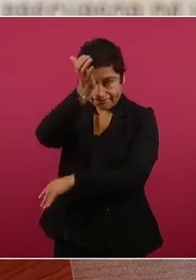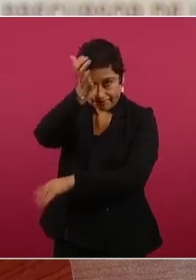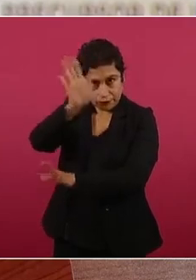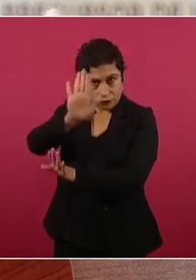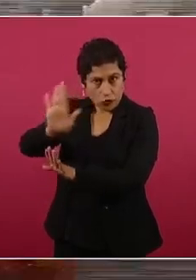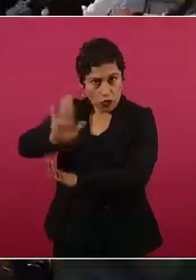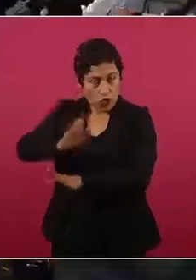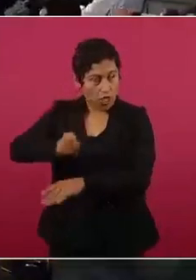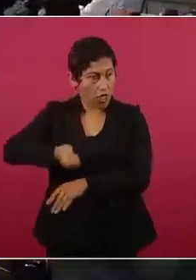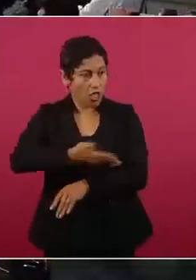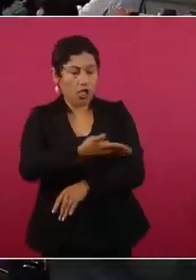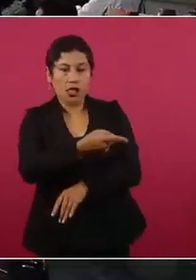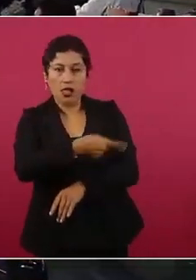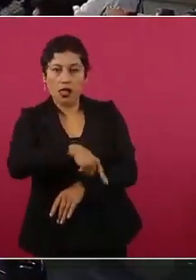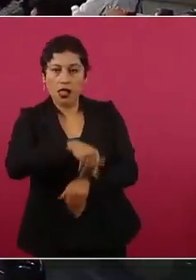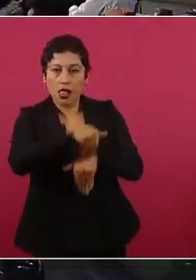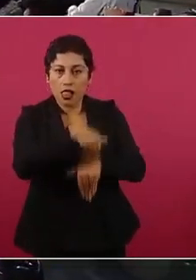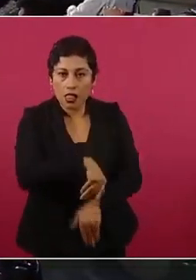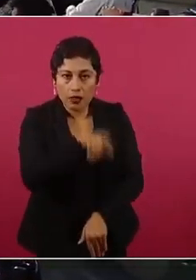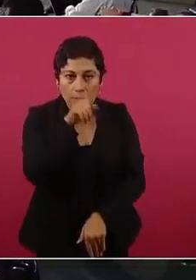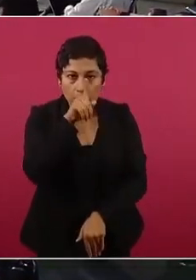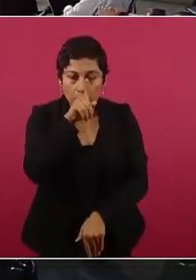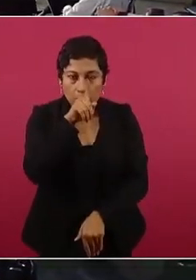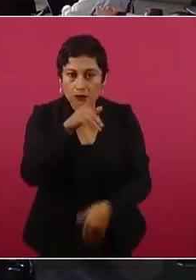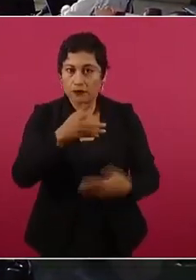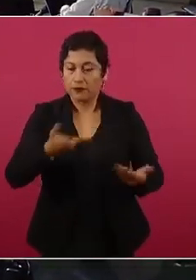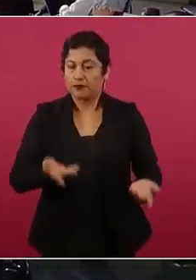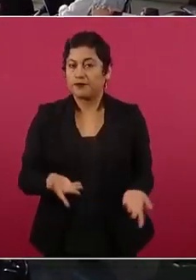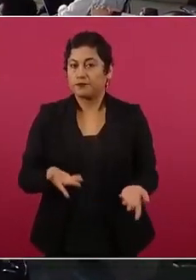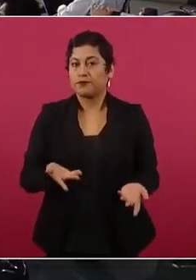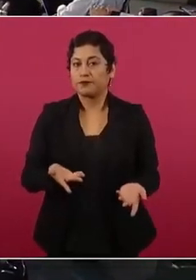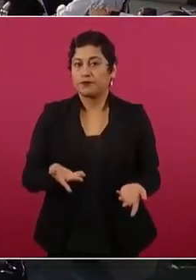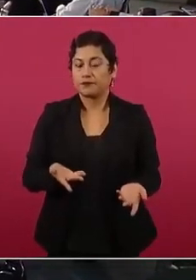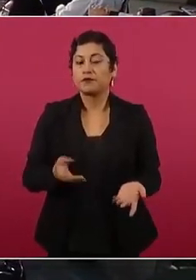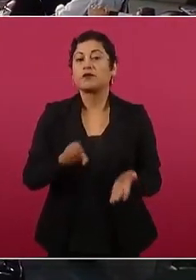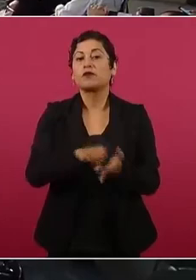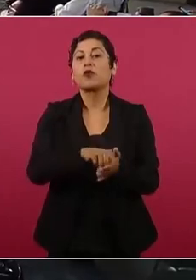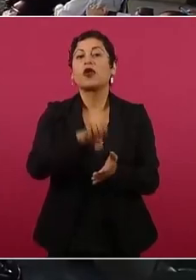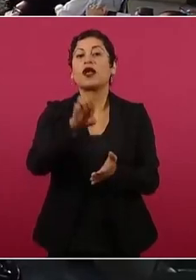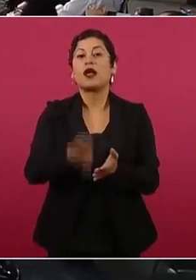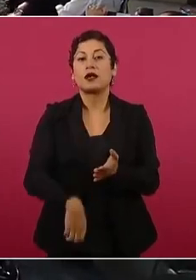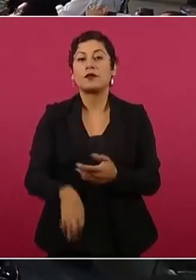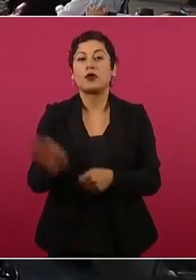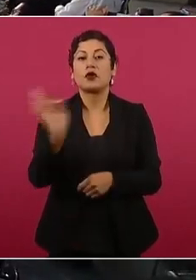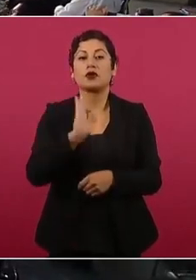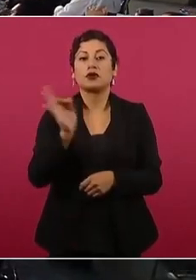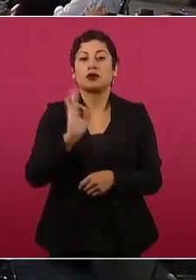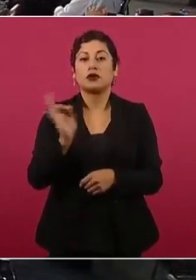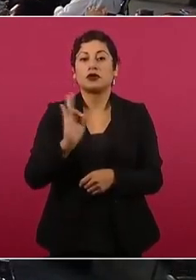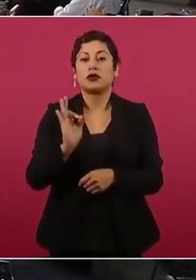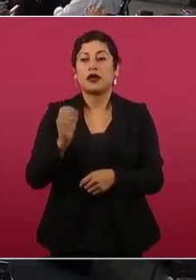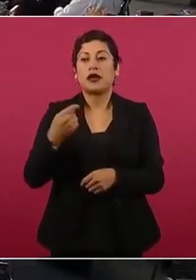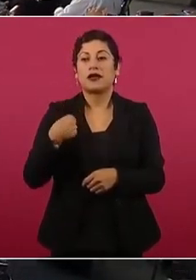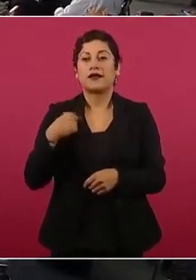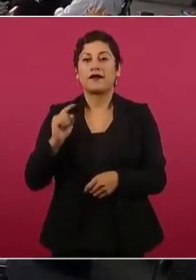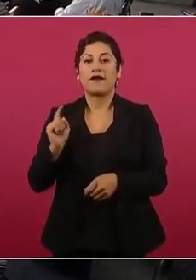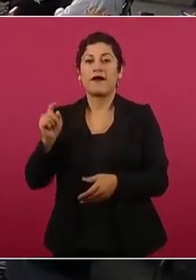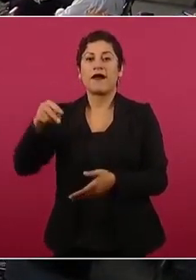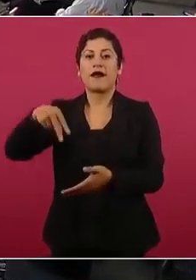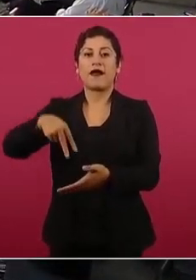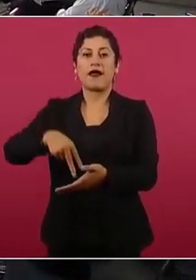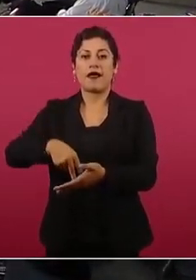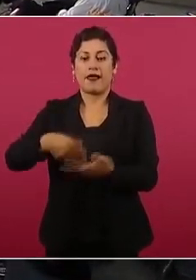Y que si llegan ahí, traigo línea, yo soy el bueno.